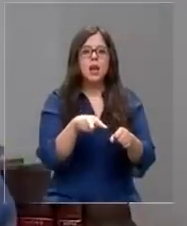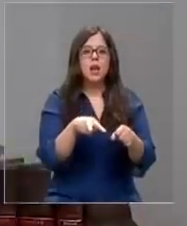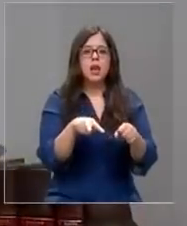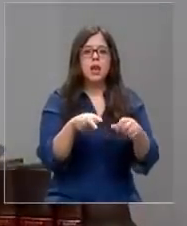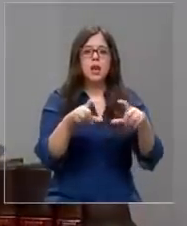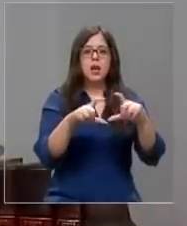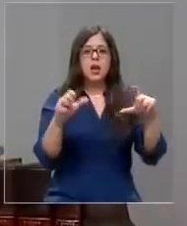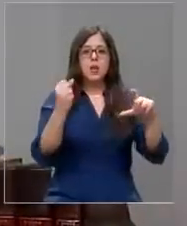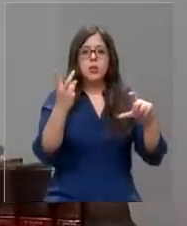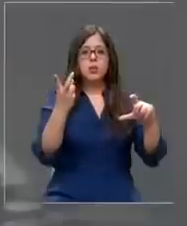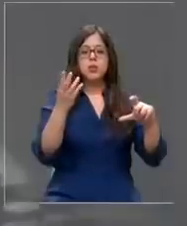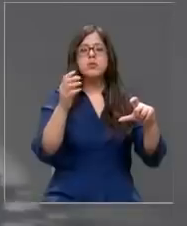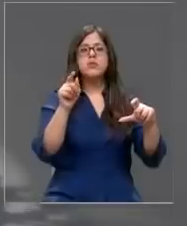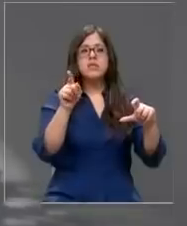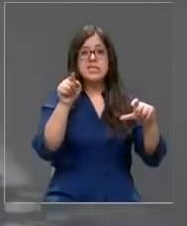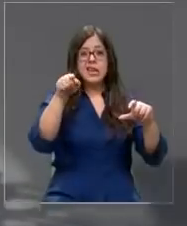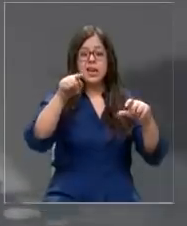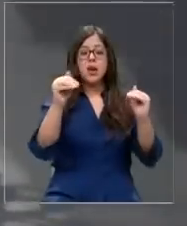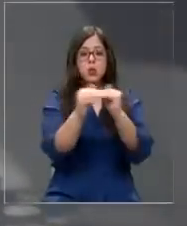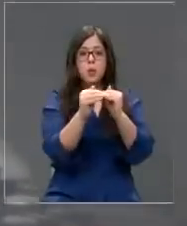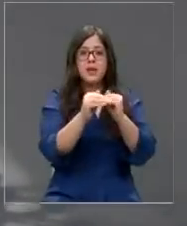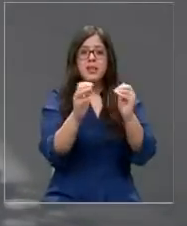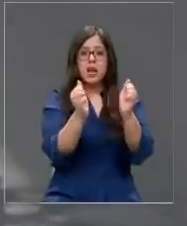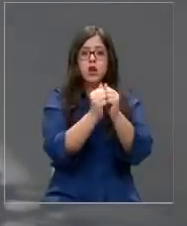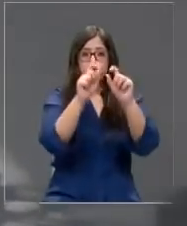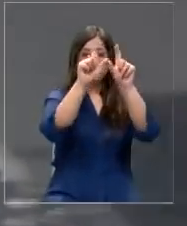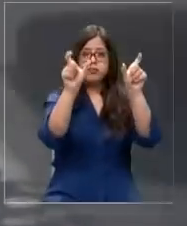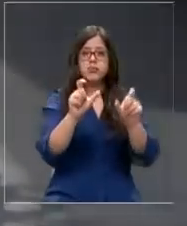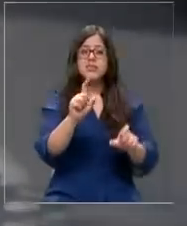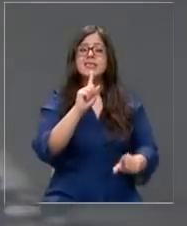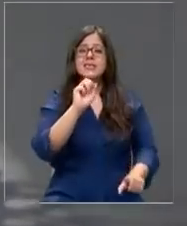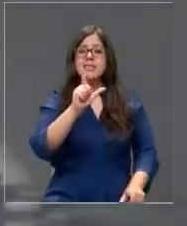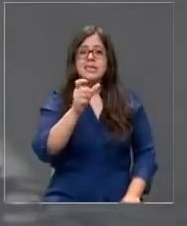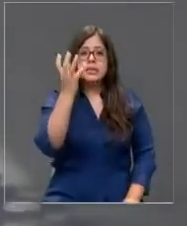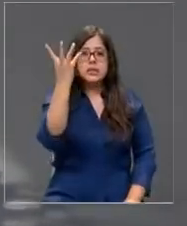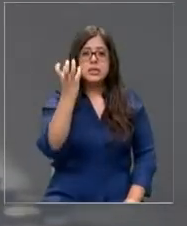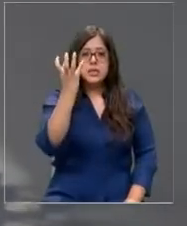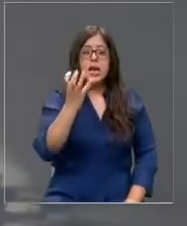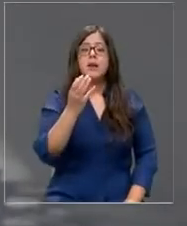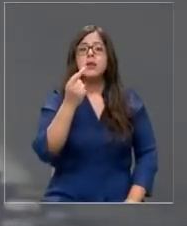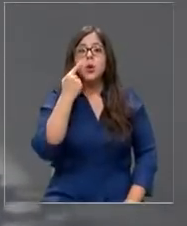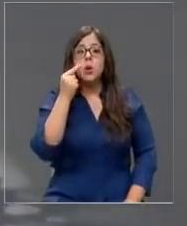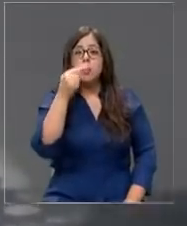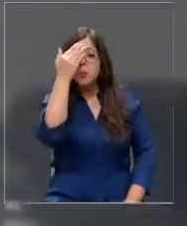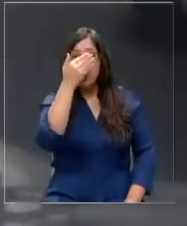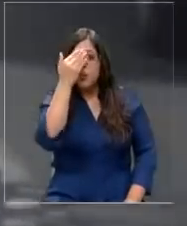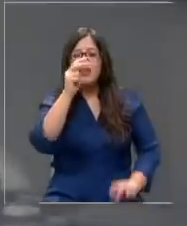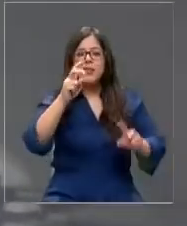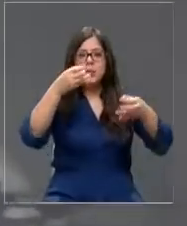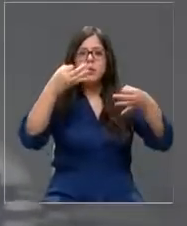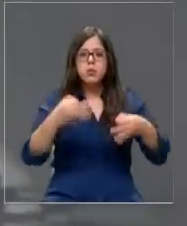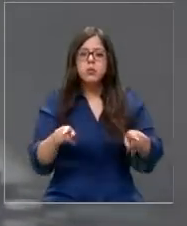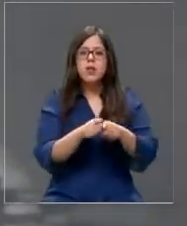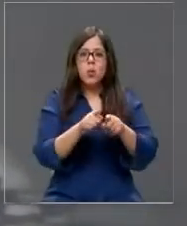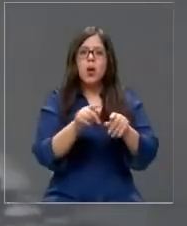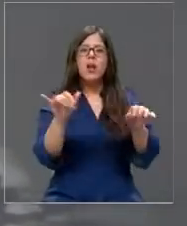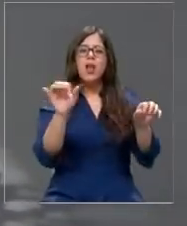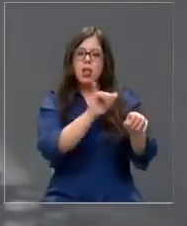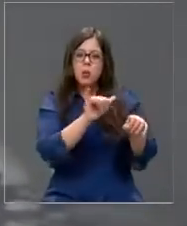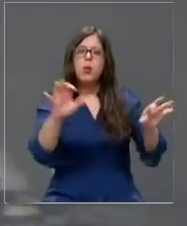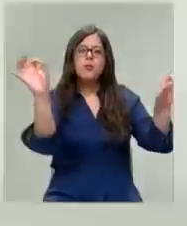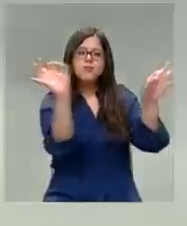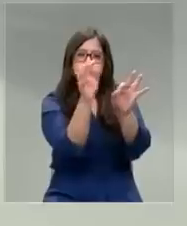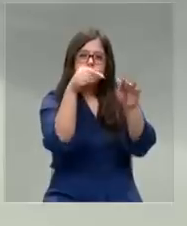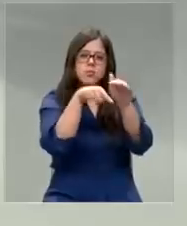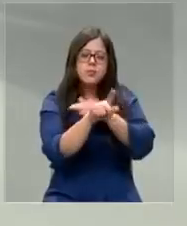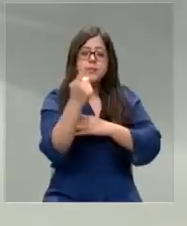tienen el sistema con tax sin patentes. Una situación que es preocupante, sobre todo en el contexto de la seguridad, tema del cual profundizaremos más adelante.